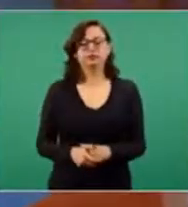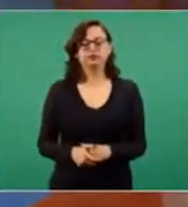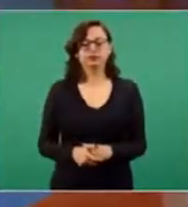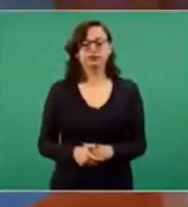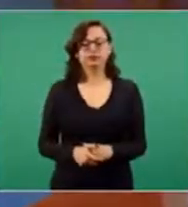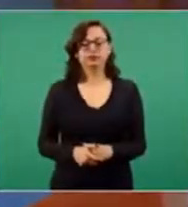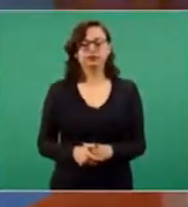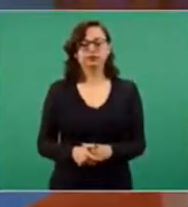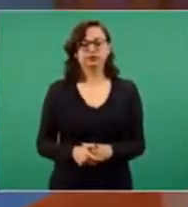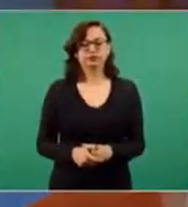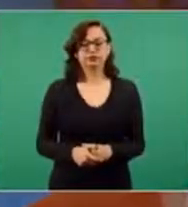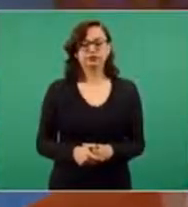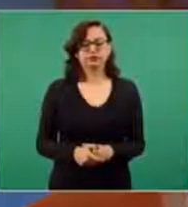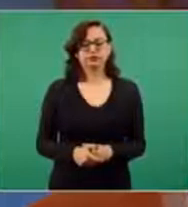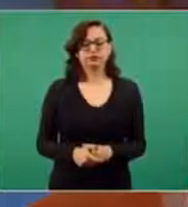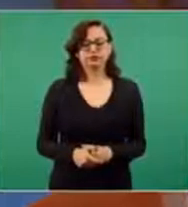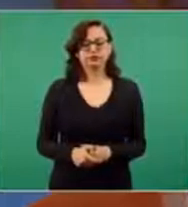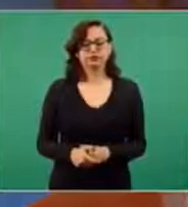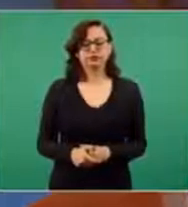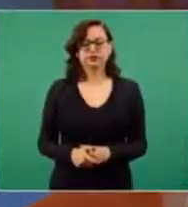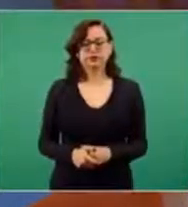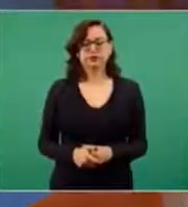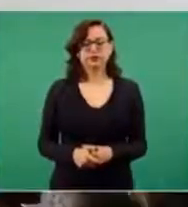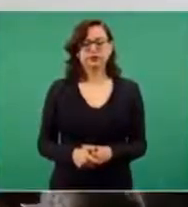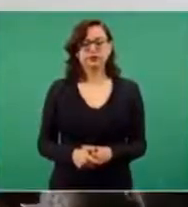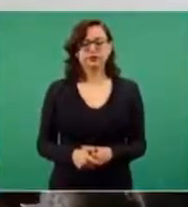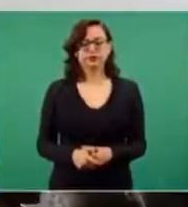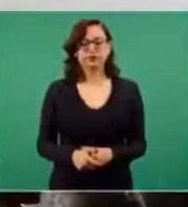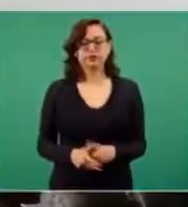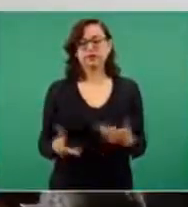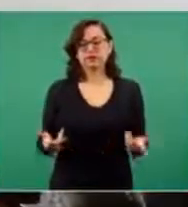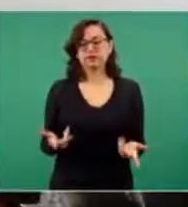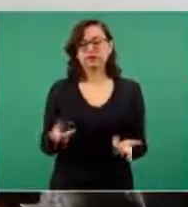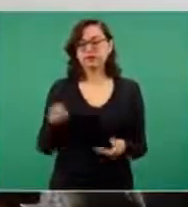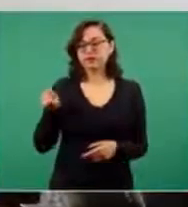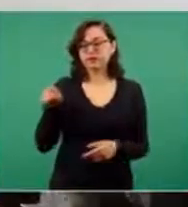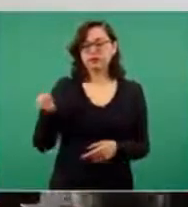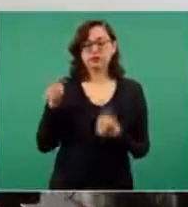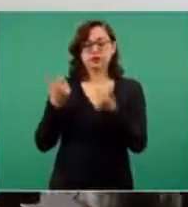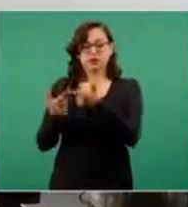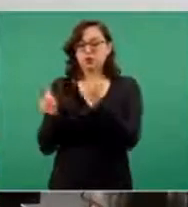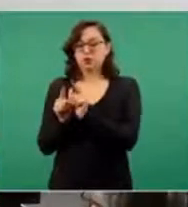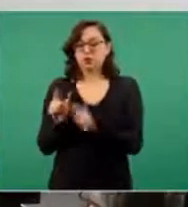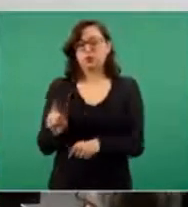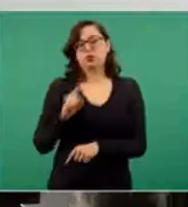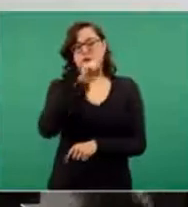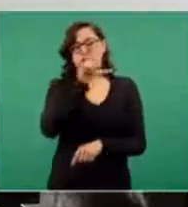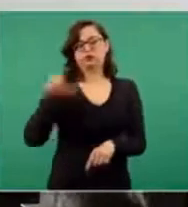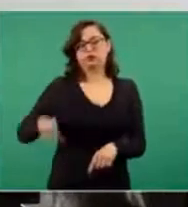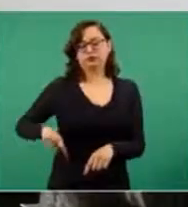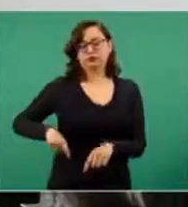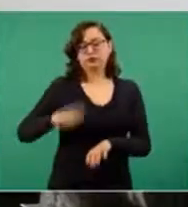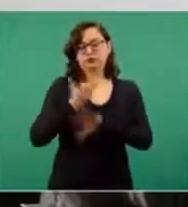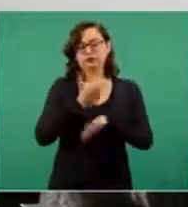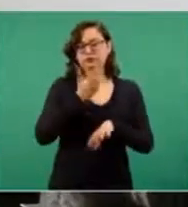Y ahí está, y para él es el financiamiento, para su grupo, del gobierno de Estados